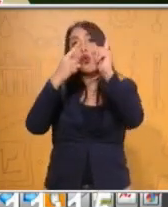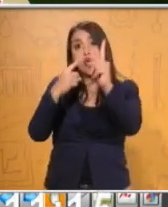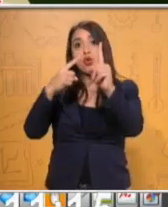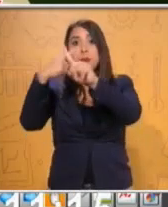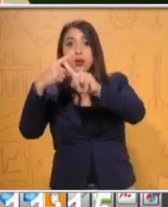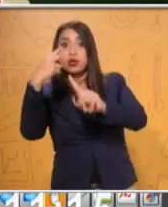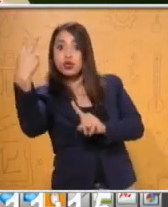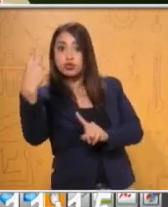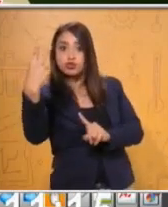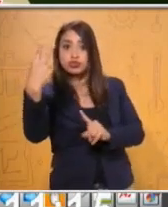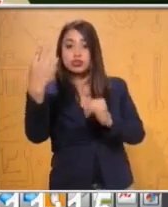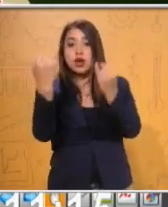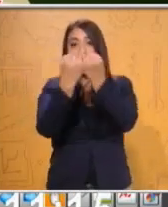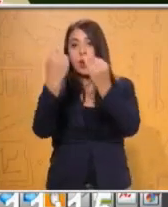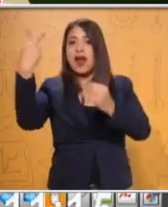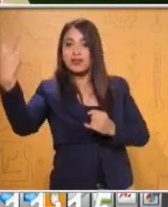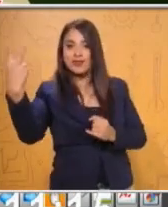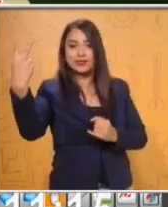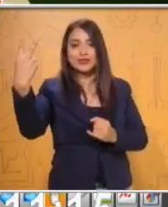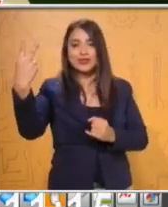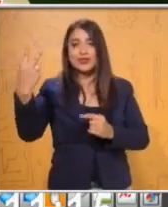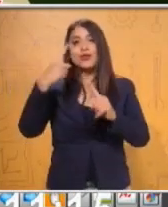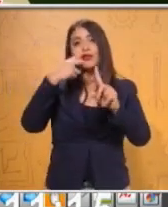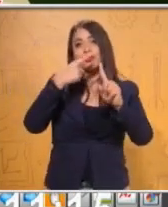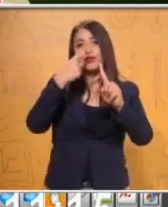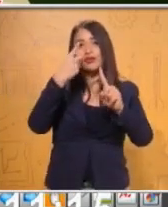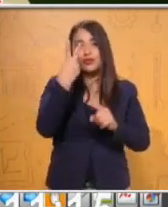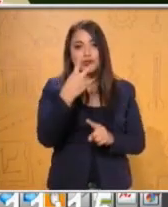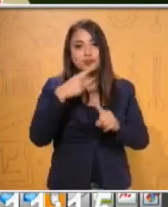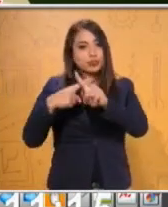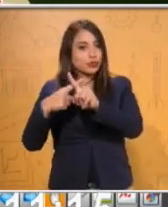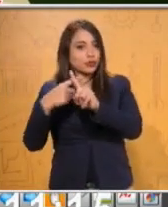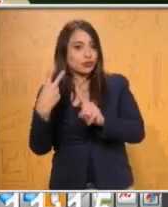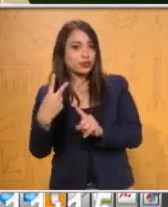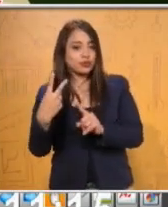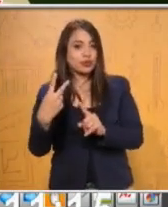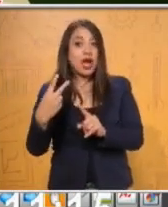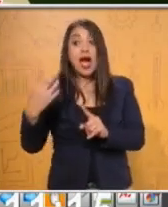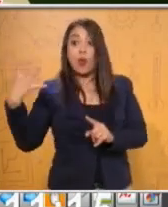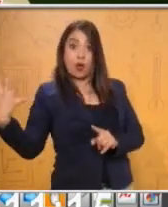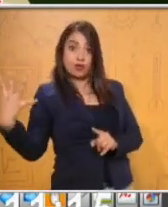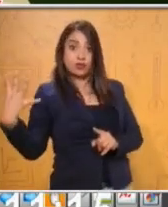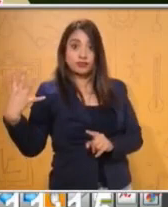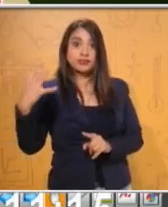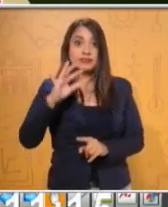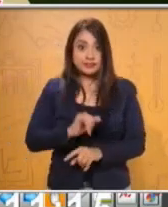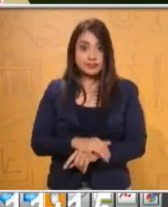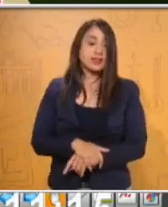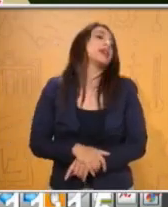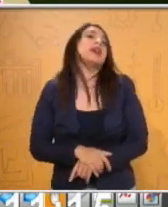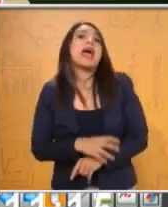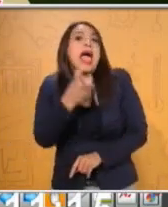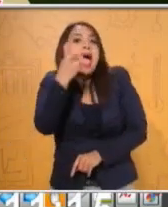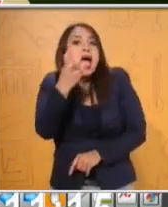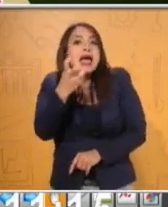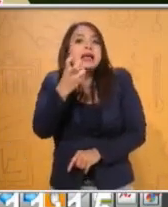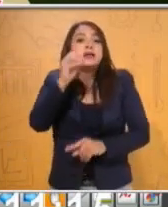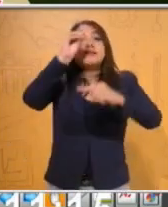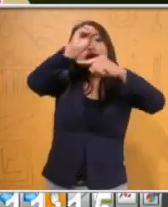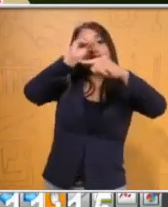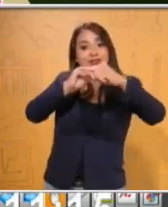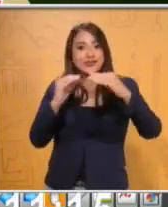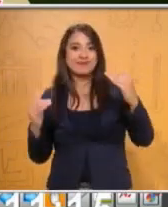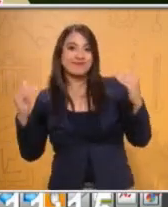ser igual a dos y dos por dos va a ser igual a cuatro. Esa es una de las fracciones equivalentes que puedo obtener.